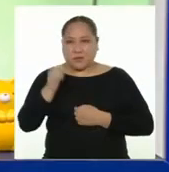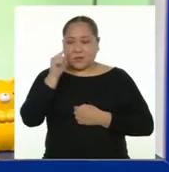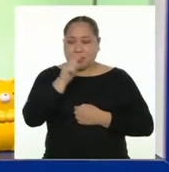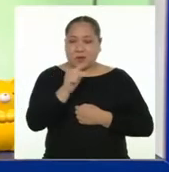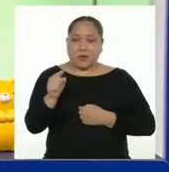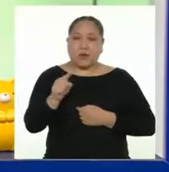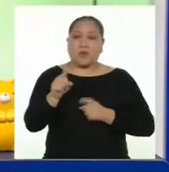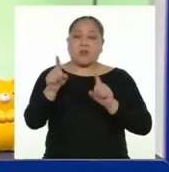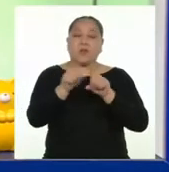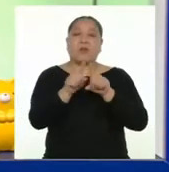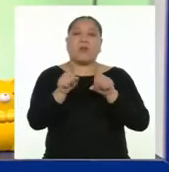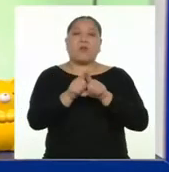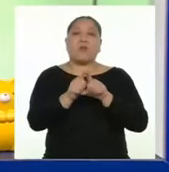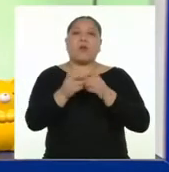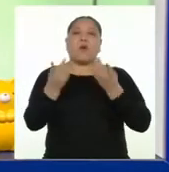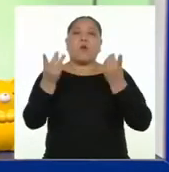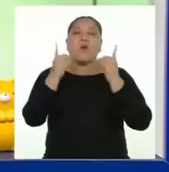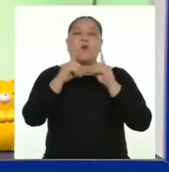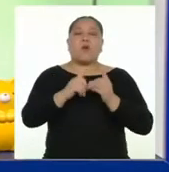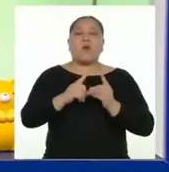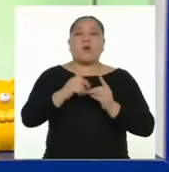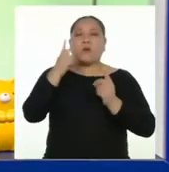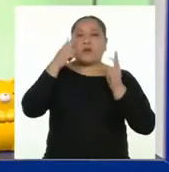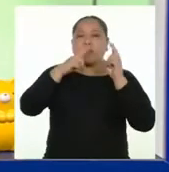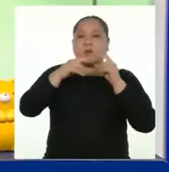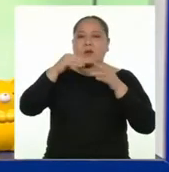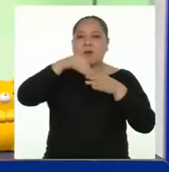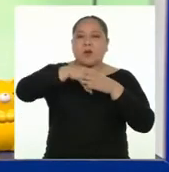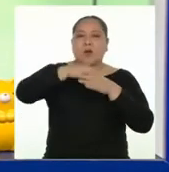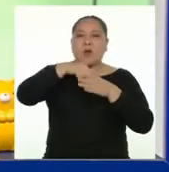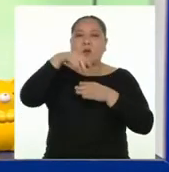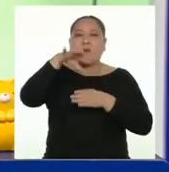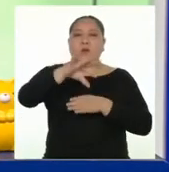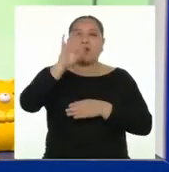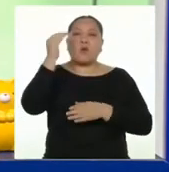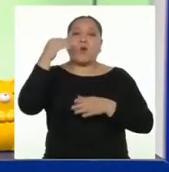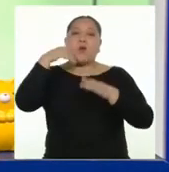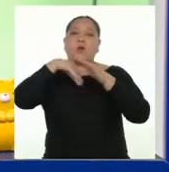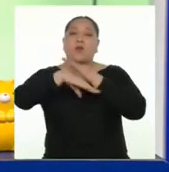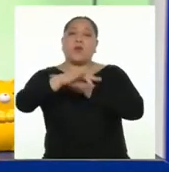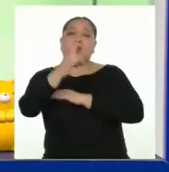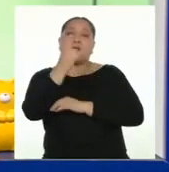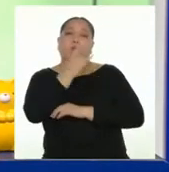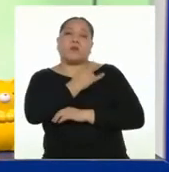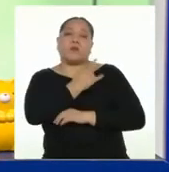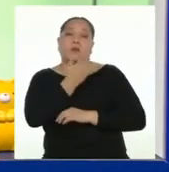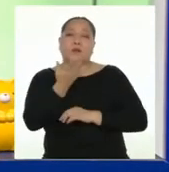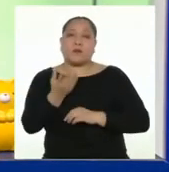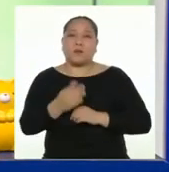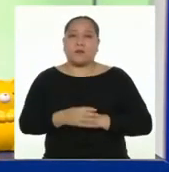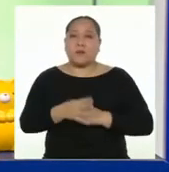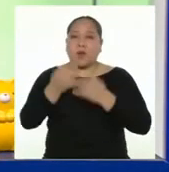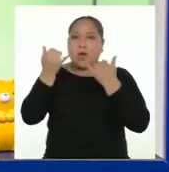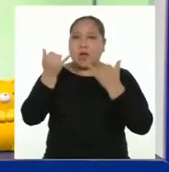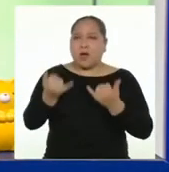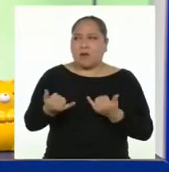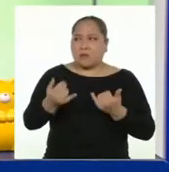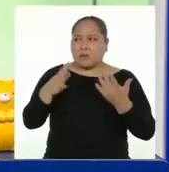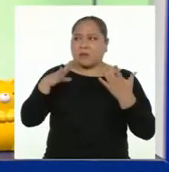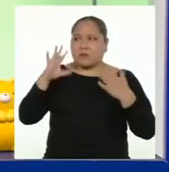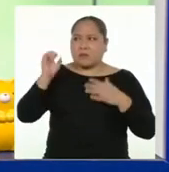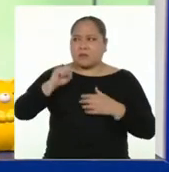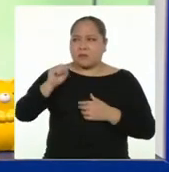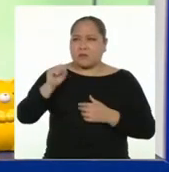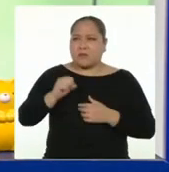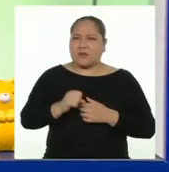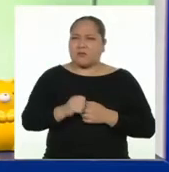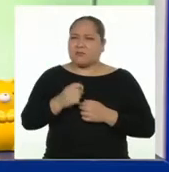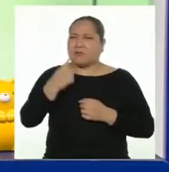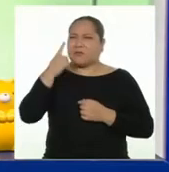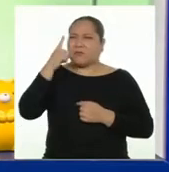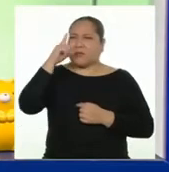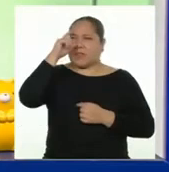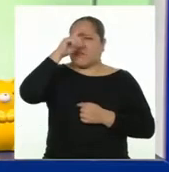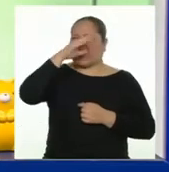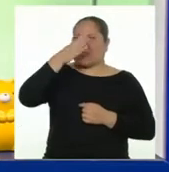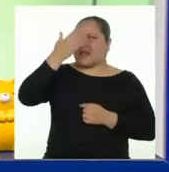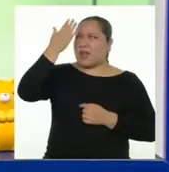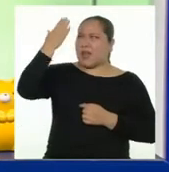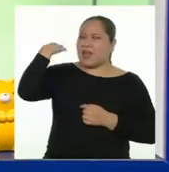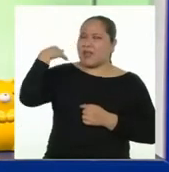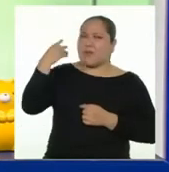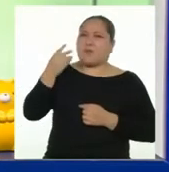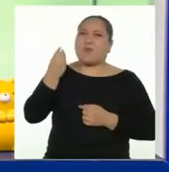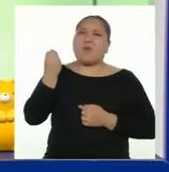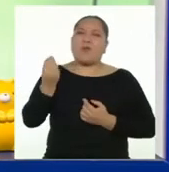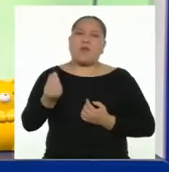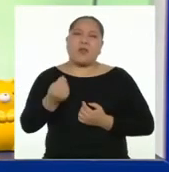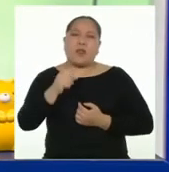Esto pasaba también cuando se trataba de las votaciones o de ingresar a la universidad. Ahora es algo que puede resultar lejano, porque las